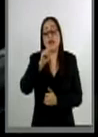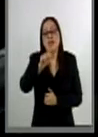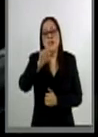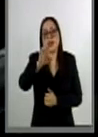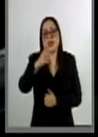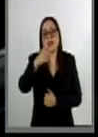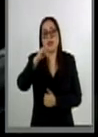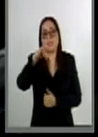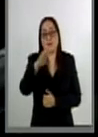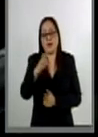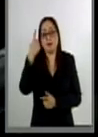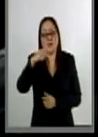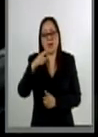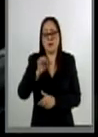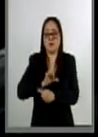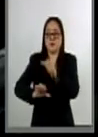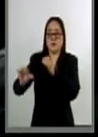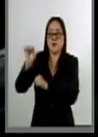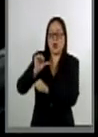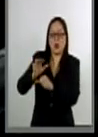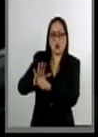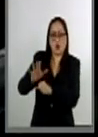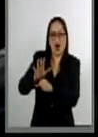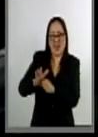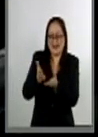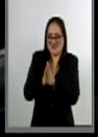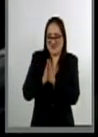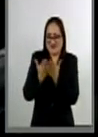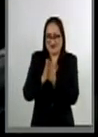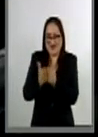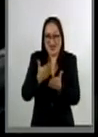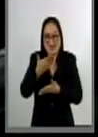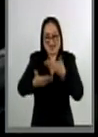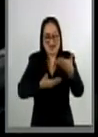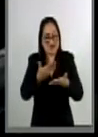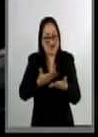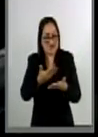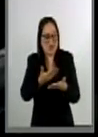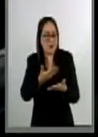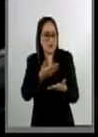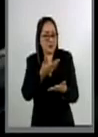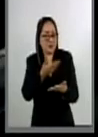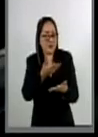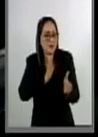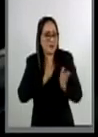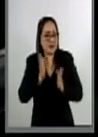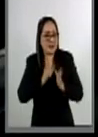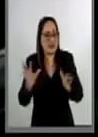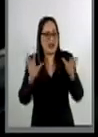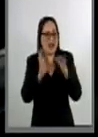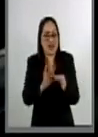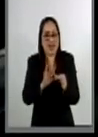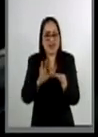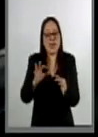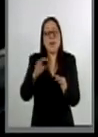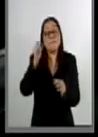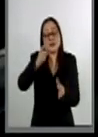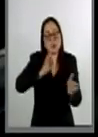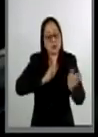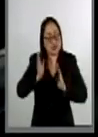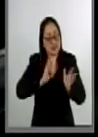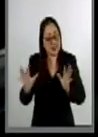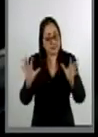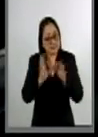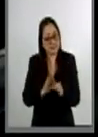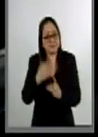en materia de sustitución de cartilla del servicio militar por la matrícula militar. En uso de la